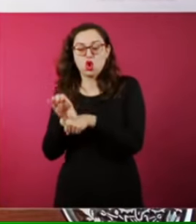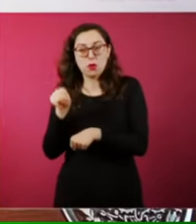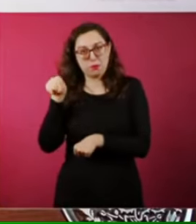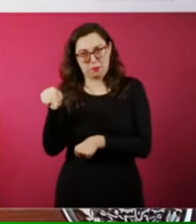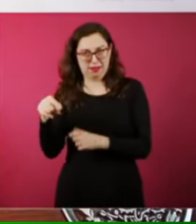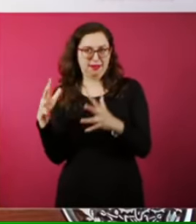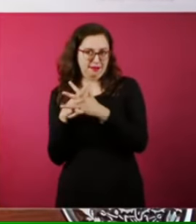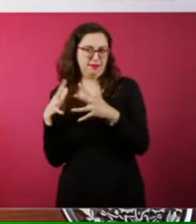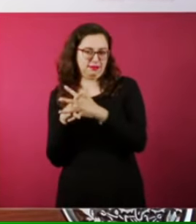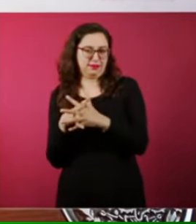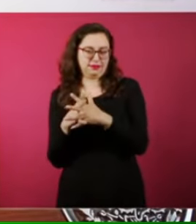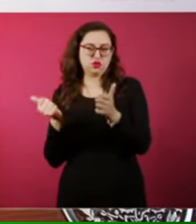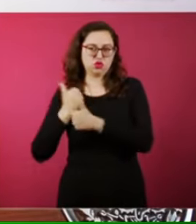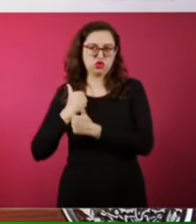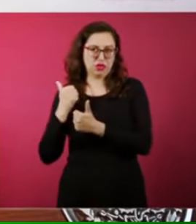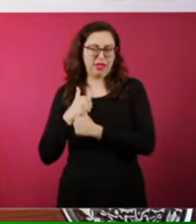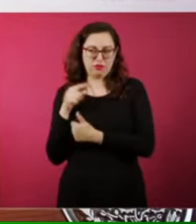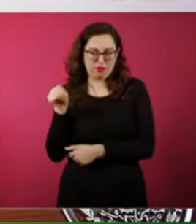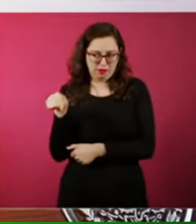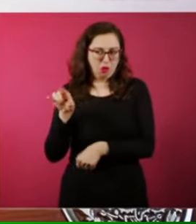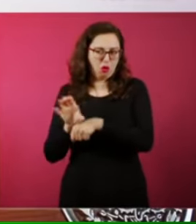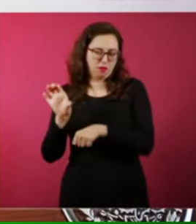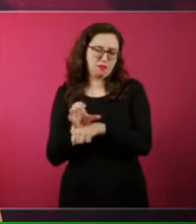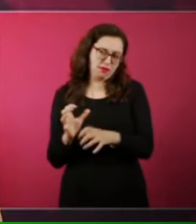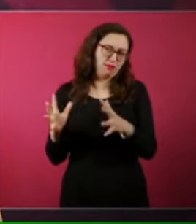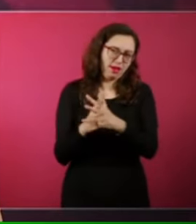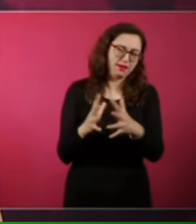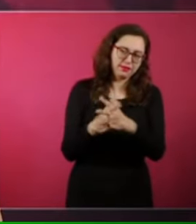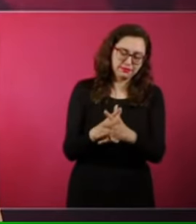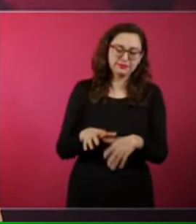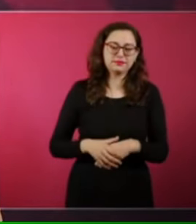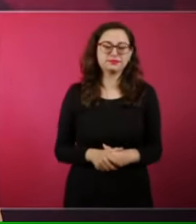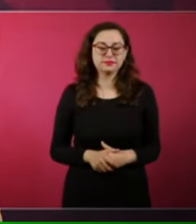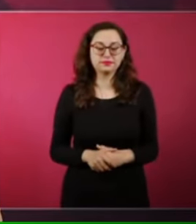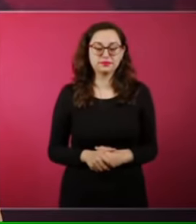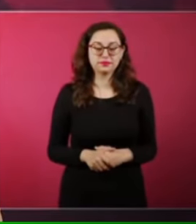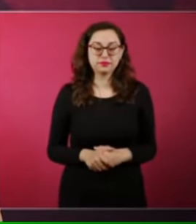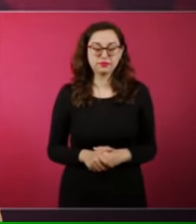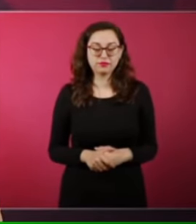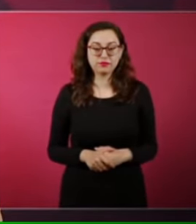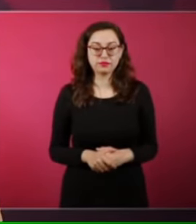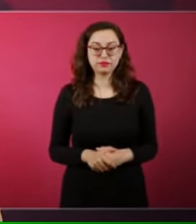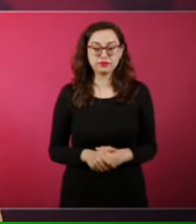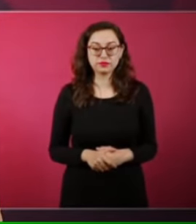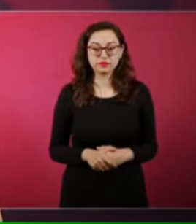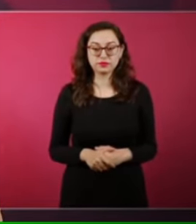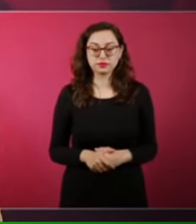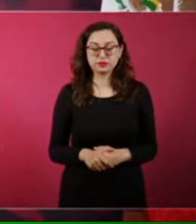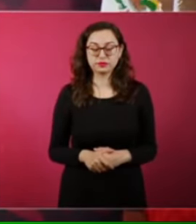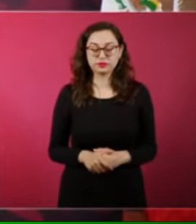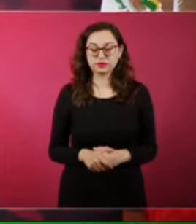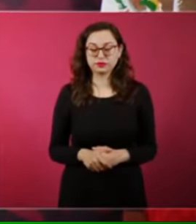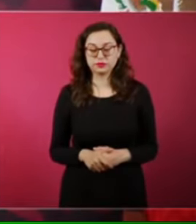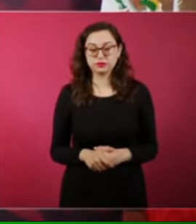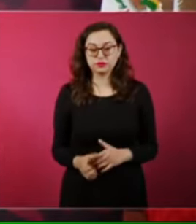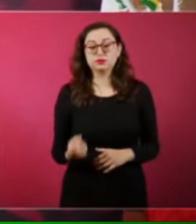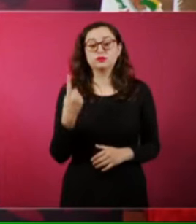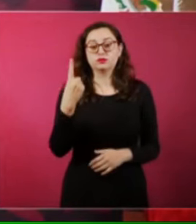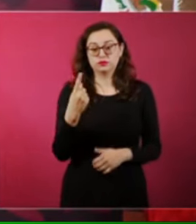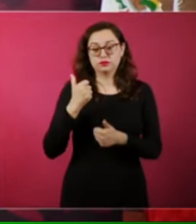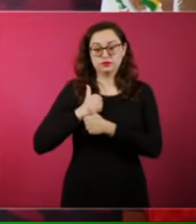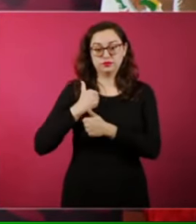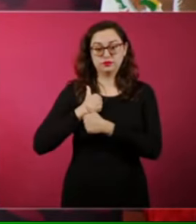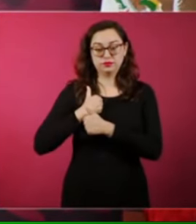que mandan de Colombia. Y uno de los soldados, mejor dicho, el jefe